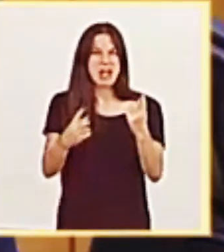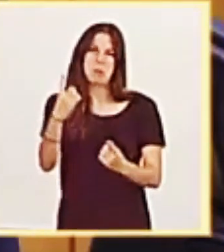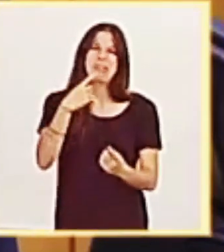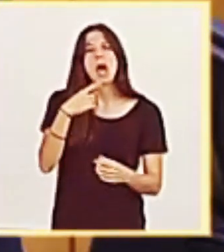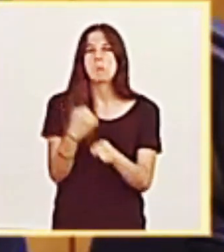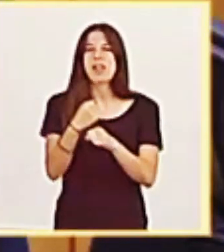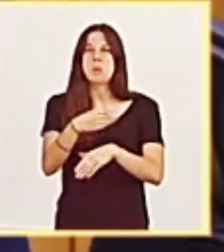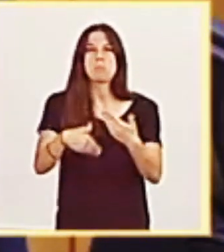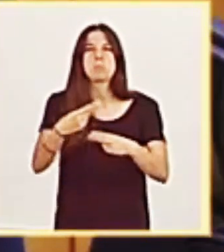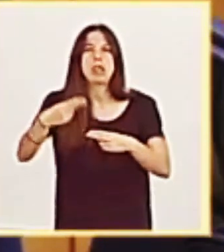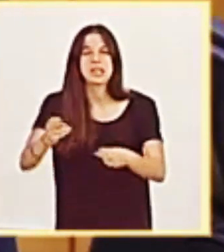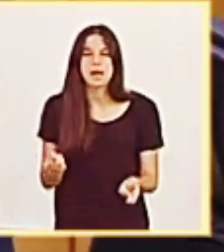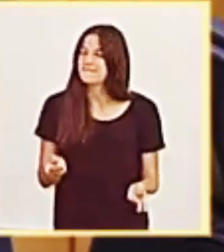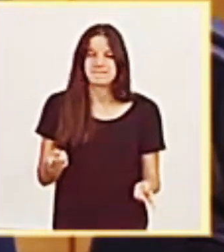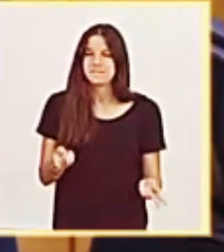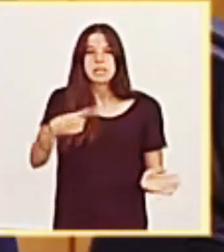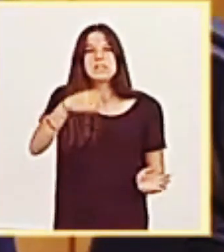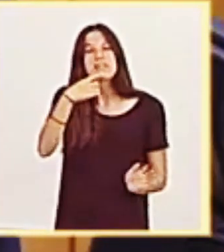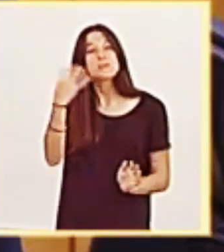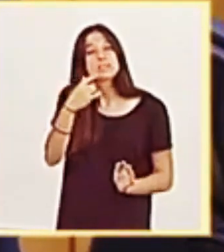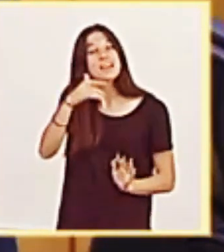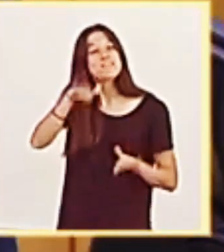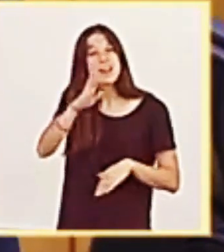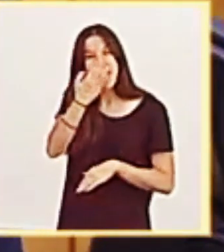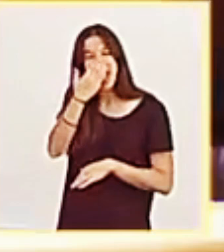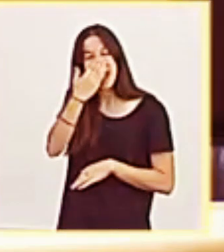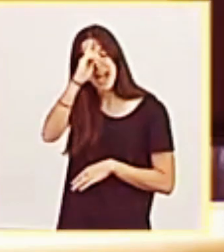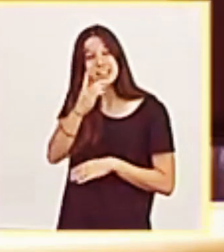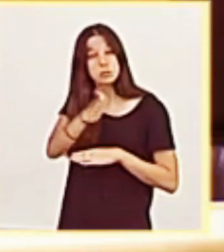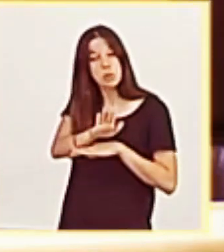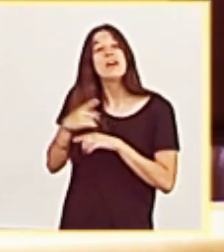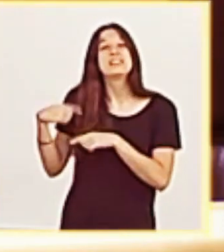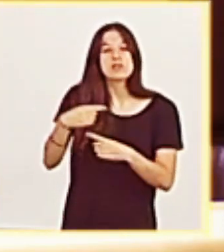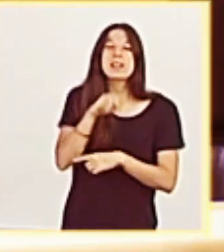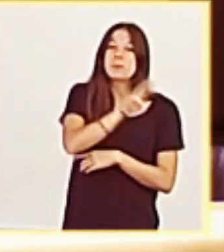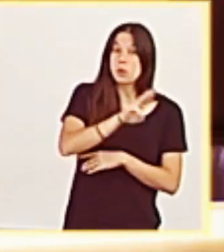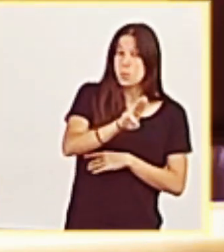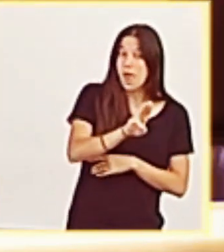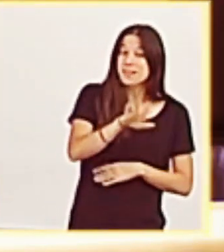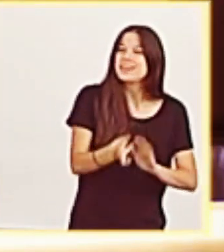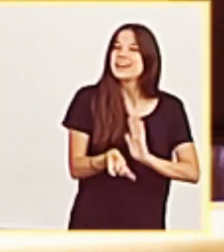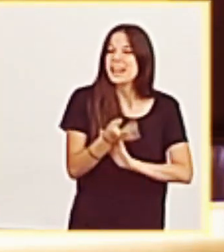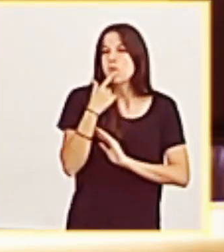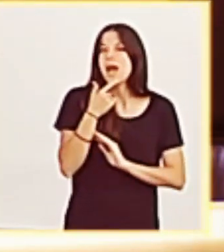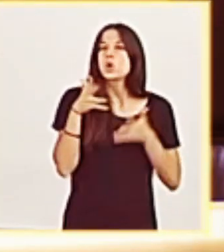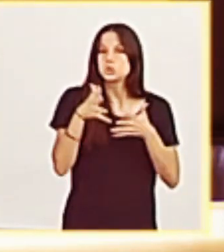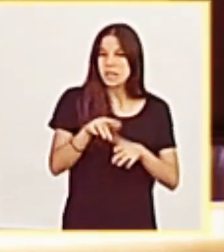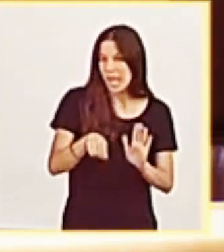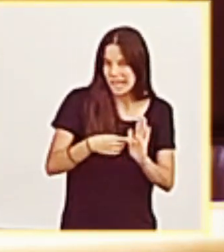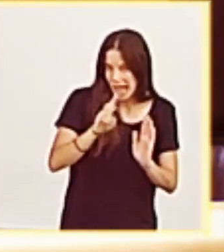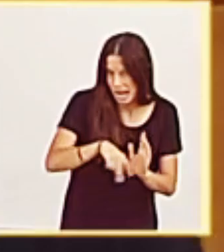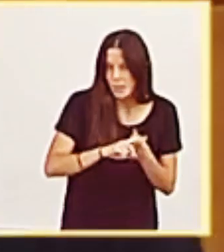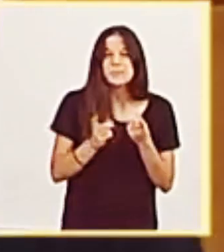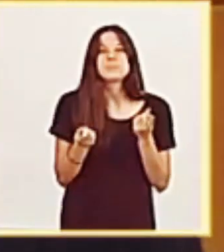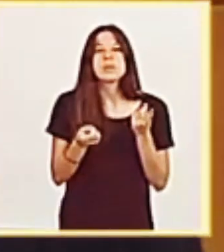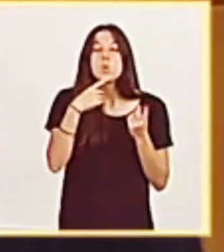nosotros lo que decimos es que la actitud tradicional del Partido Popular comportó una consulta ilegal, un referéndum